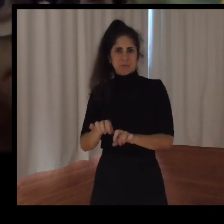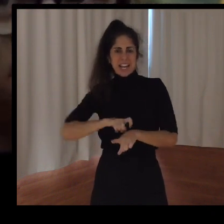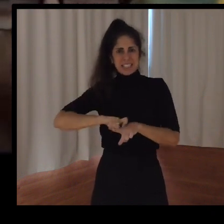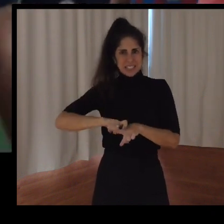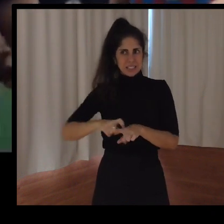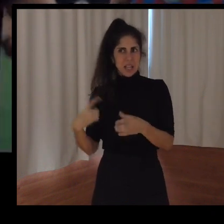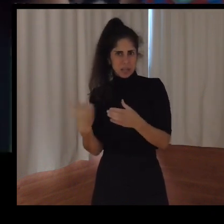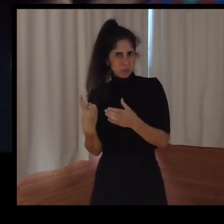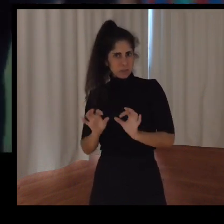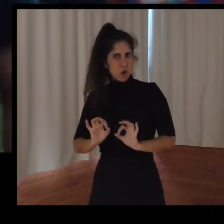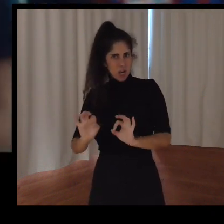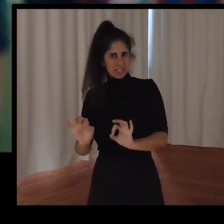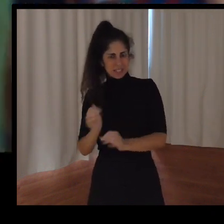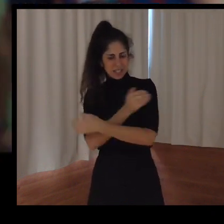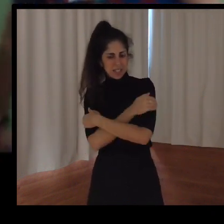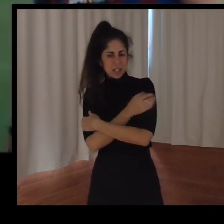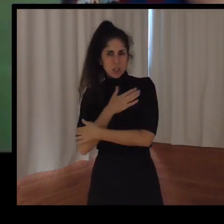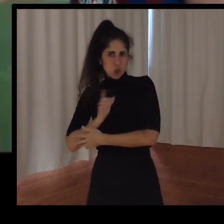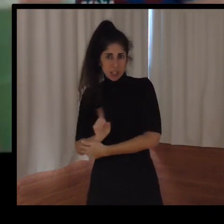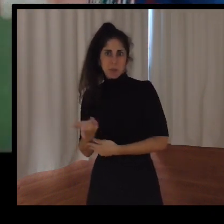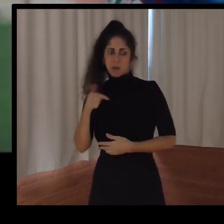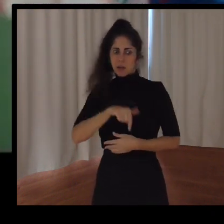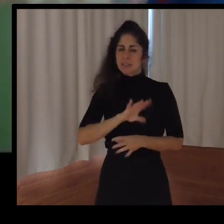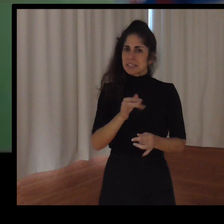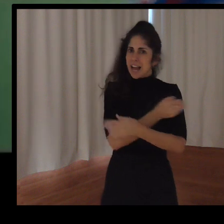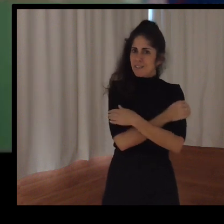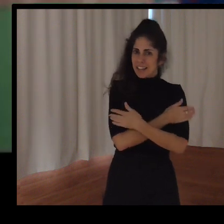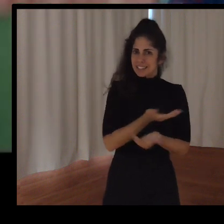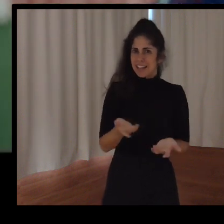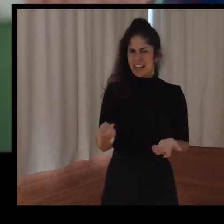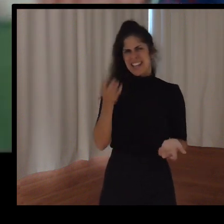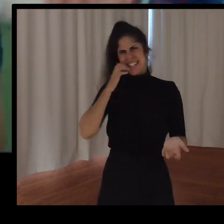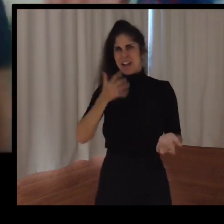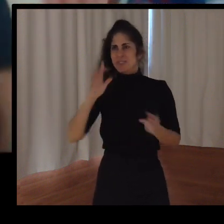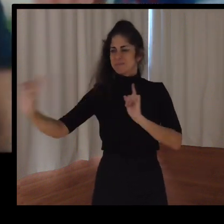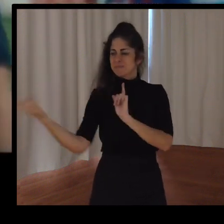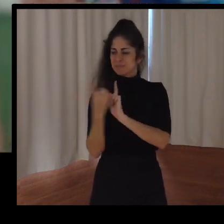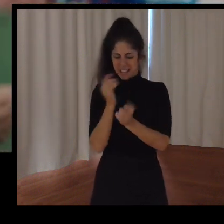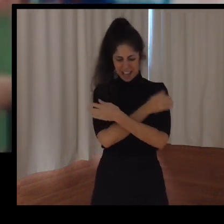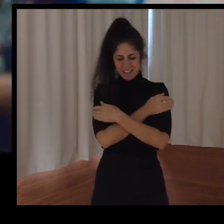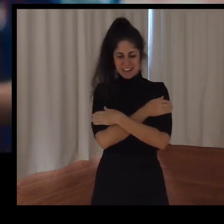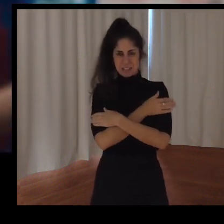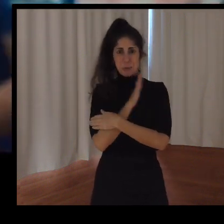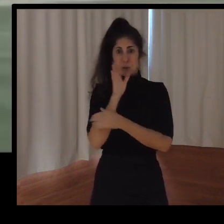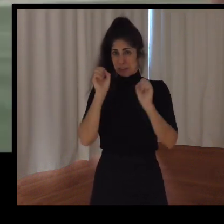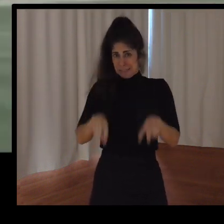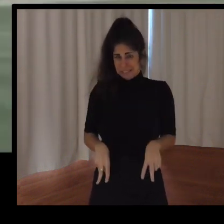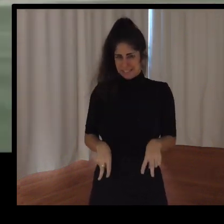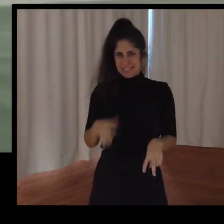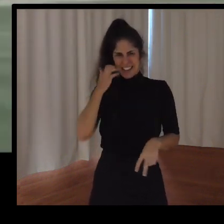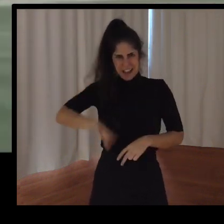poco... Pero sí, sí, aquí se abraza y no... Él es raro que te venga a dar un abrazo así porque sí, pero cuando te lo da...